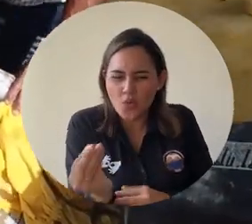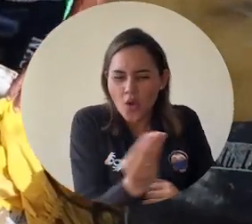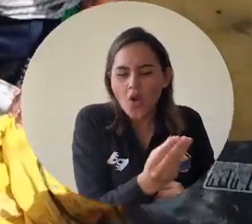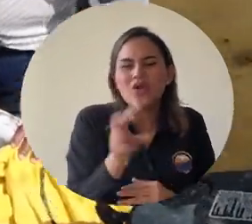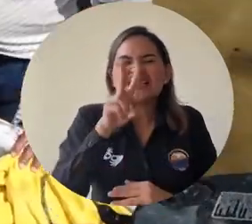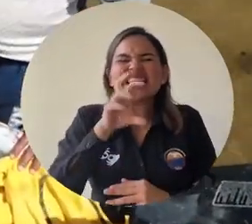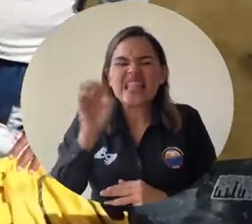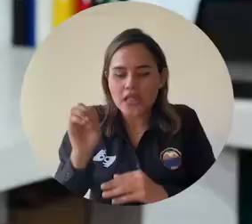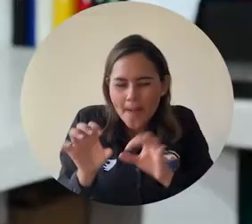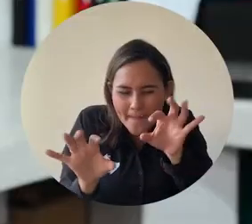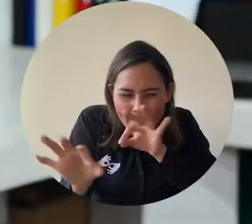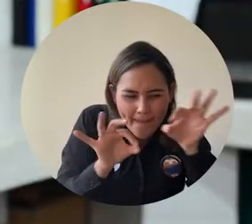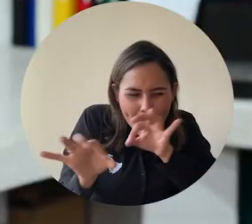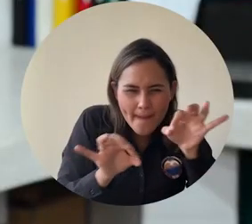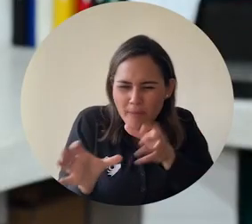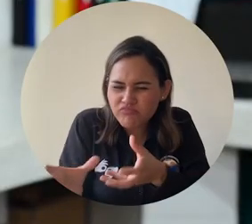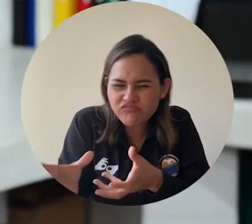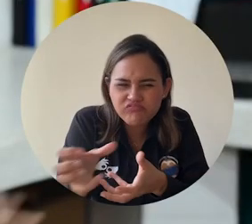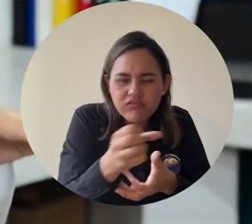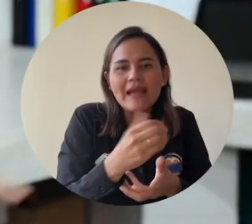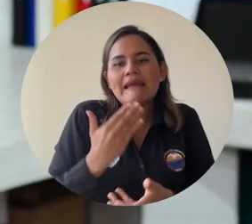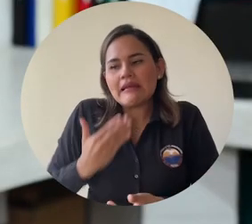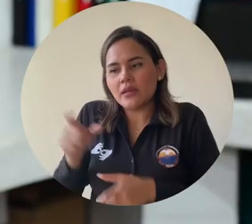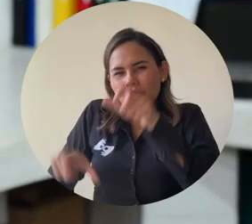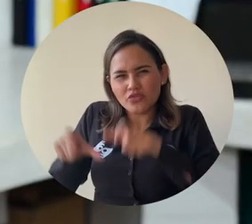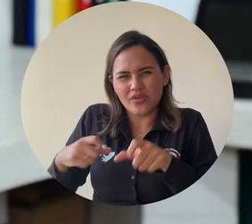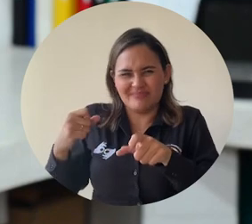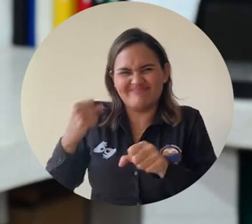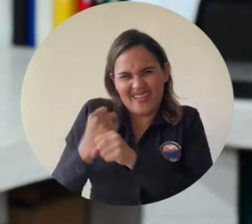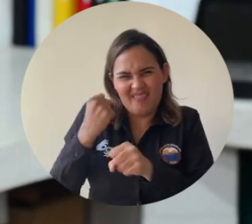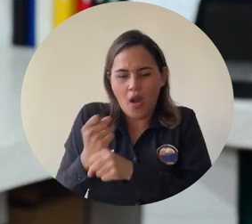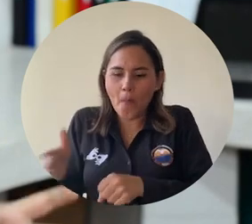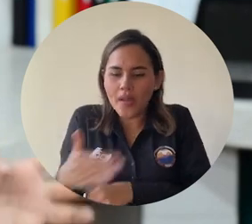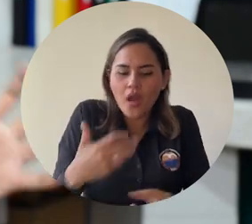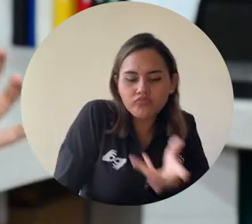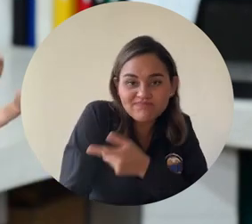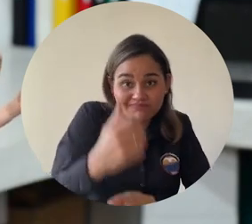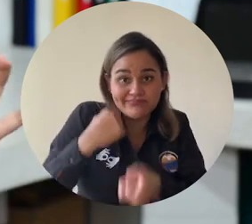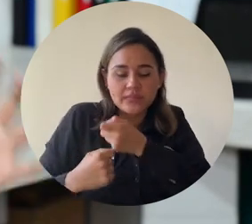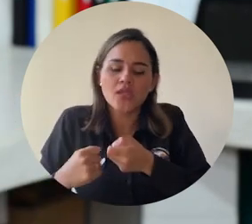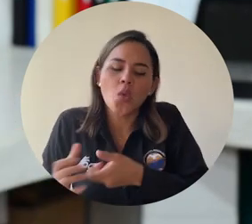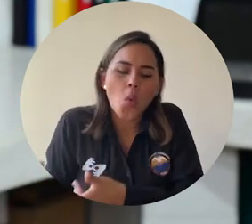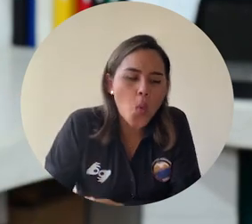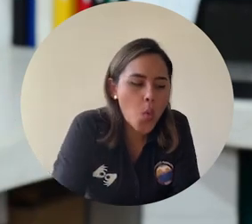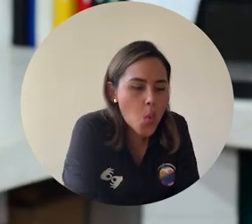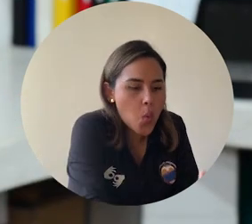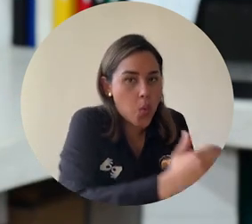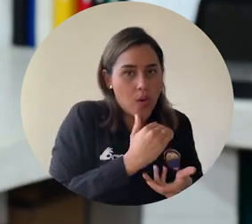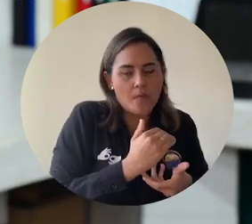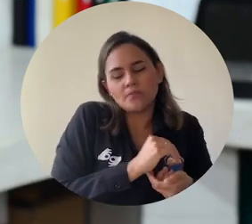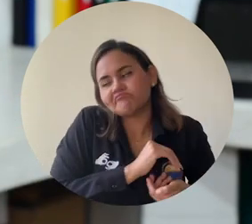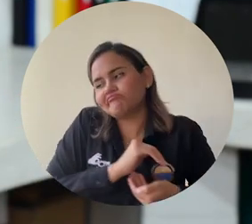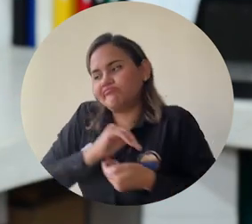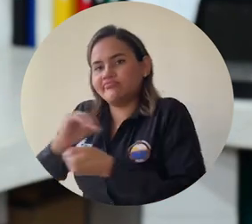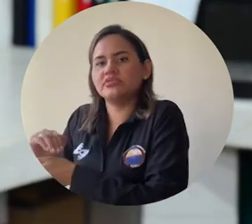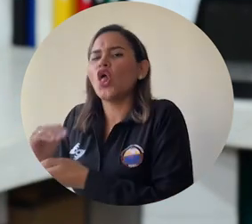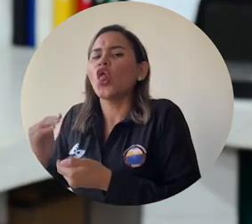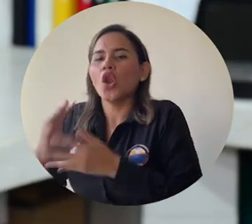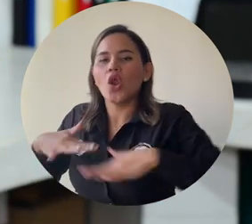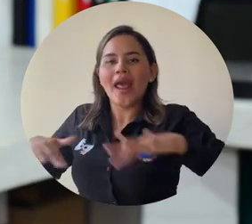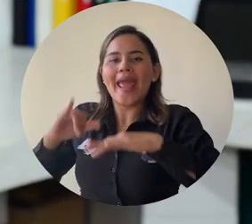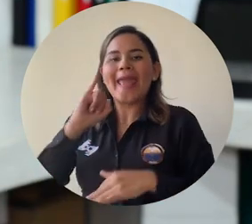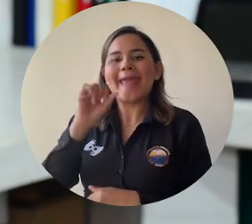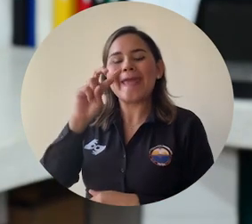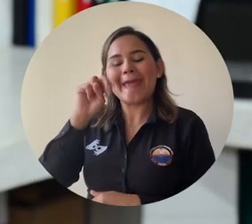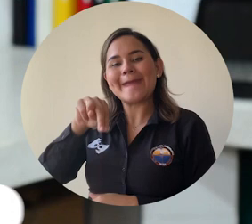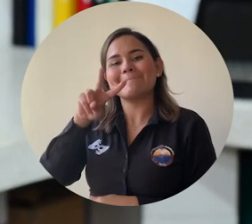fueron recolectados con ayuda de pescadores en diferentes partes de la Ciénaga y fueron llevados al INVEMAR, donde yo realicé la parte